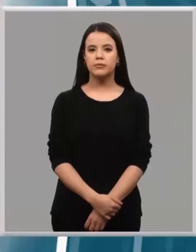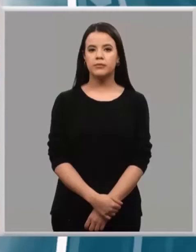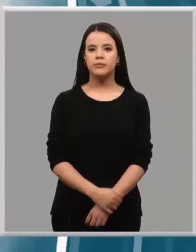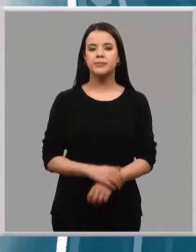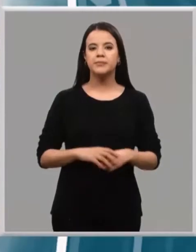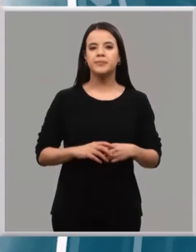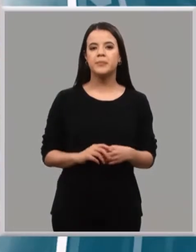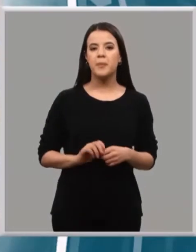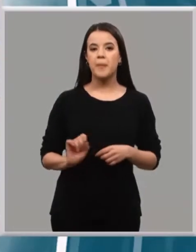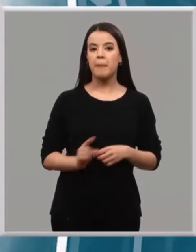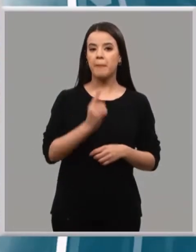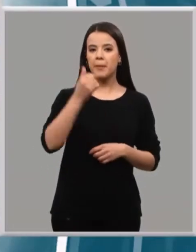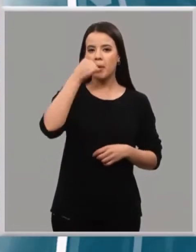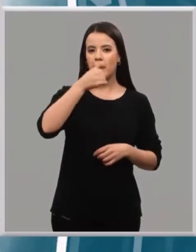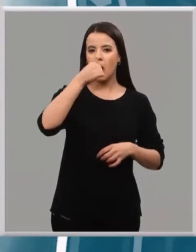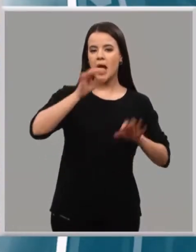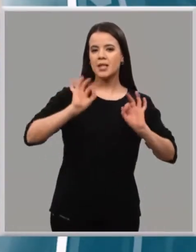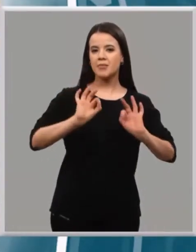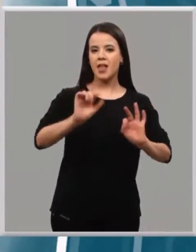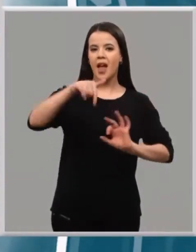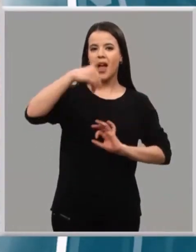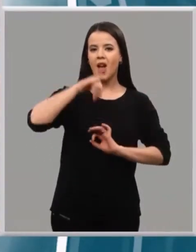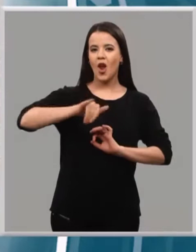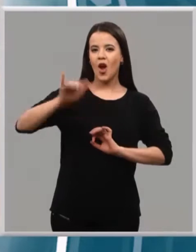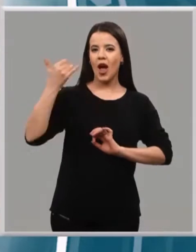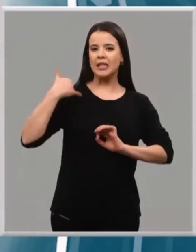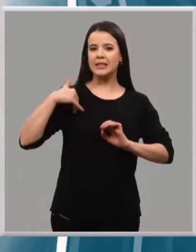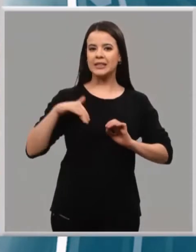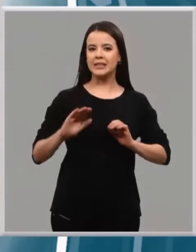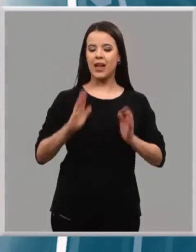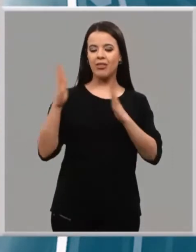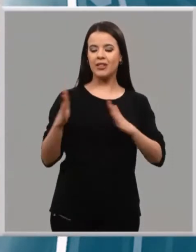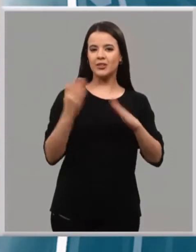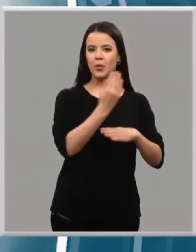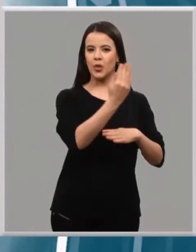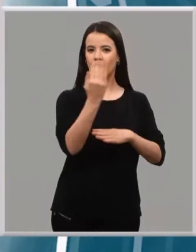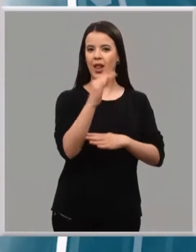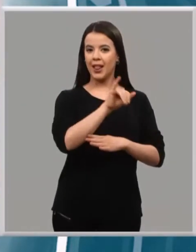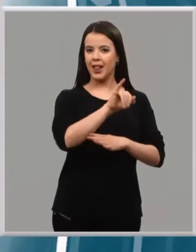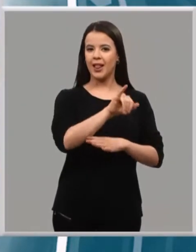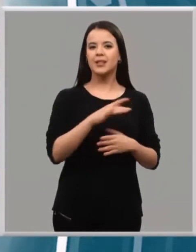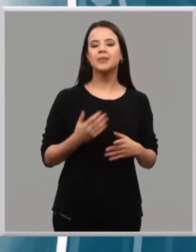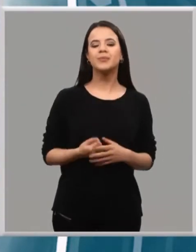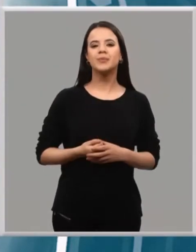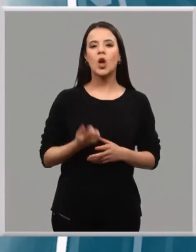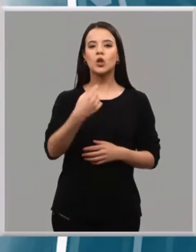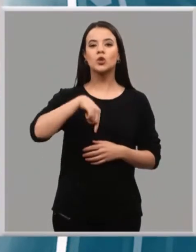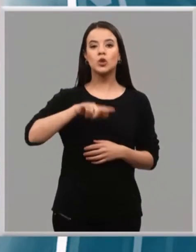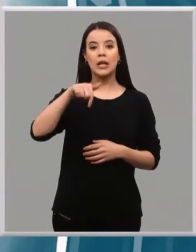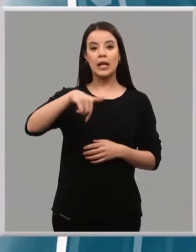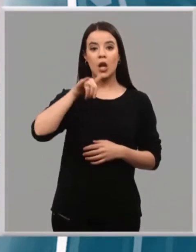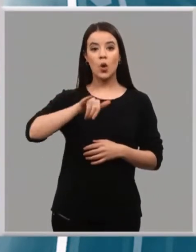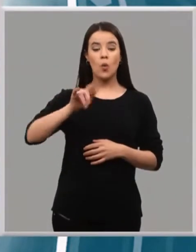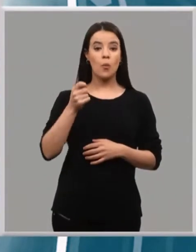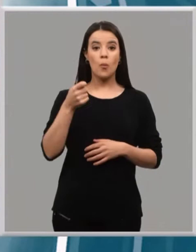Los primeros vinos singulares de Rioja ya están llegando a la cadena de distribución. Tenemos uno de los pocos vinos que están